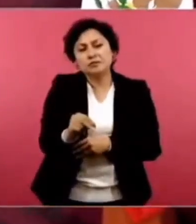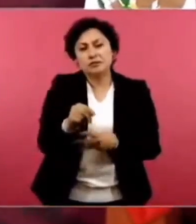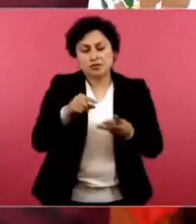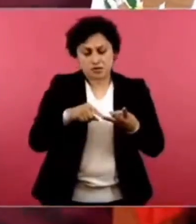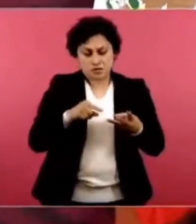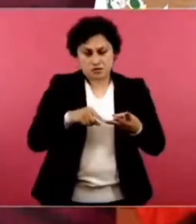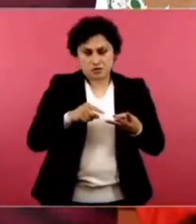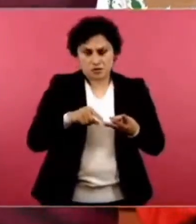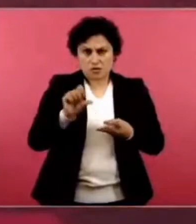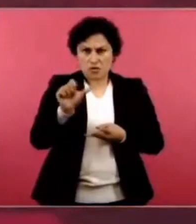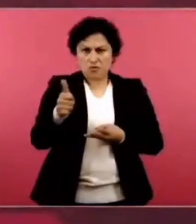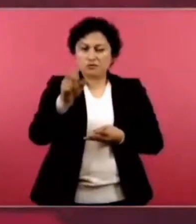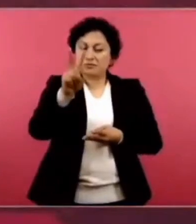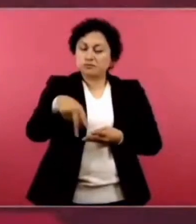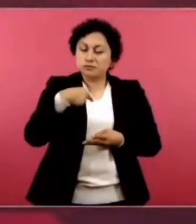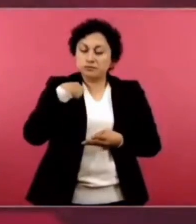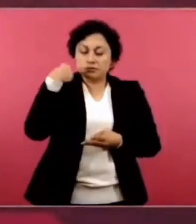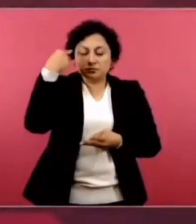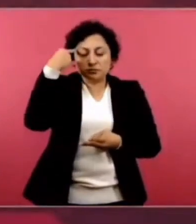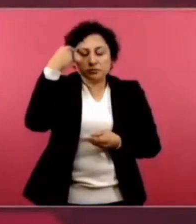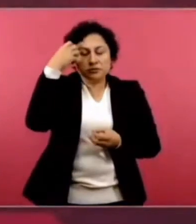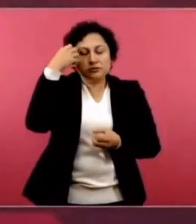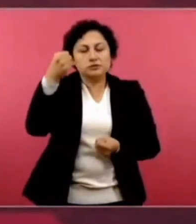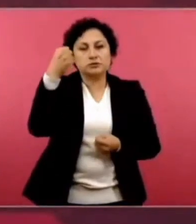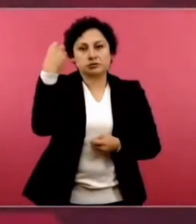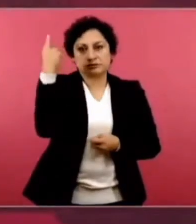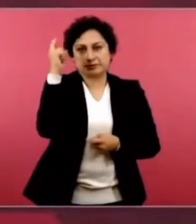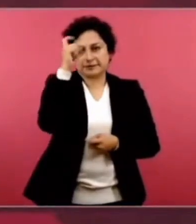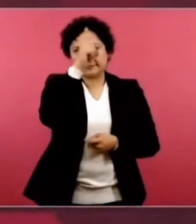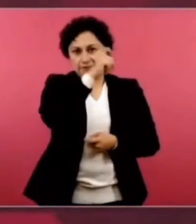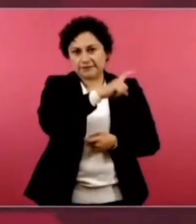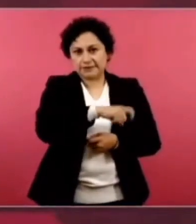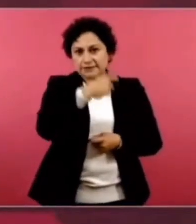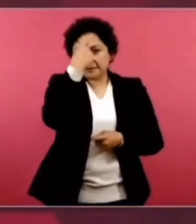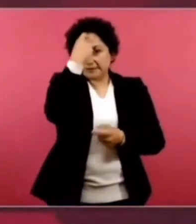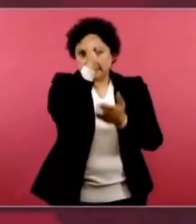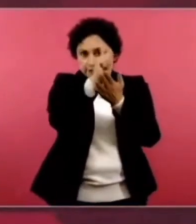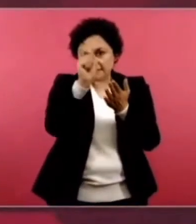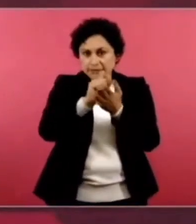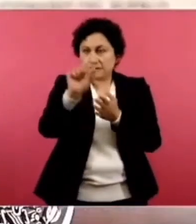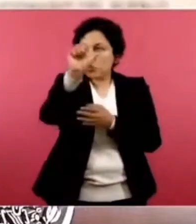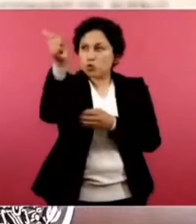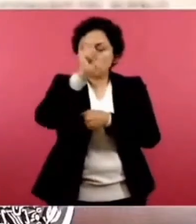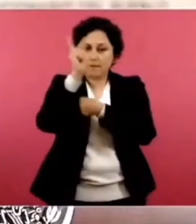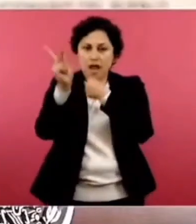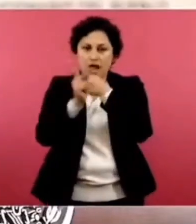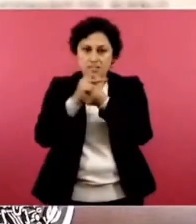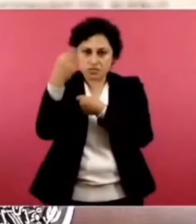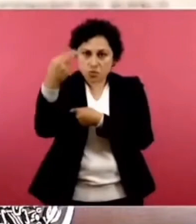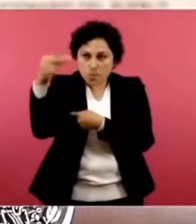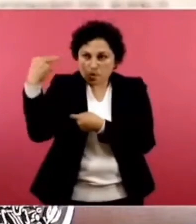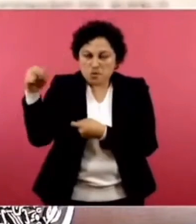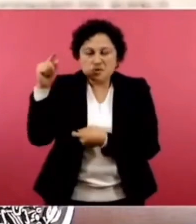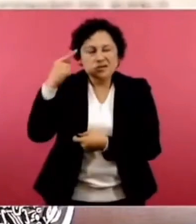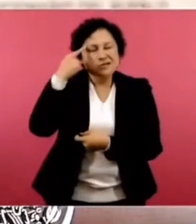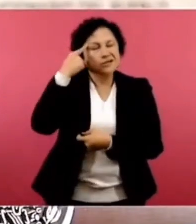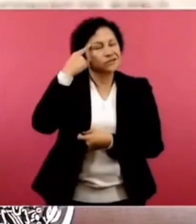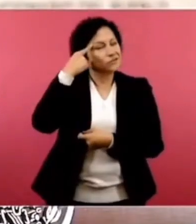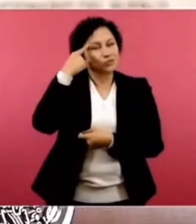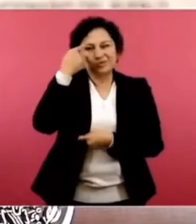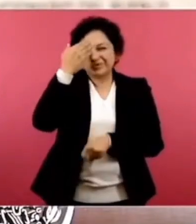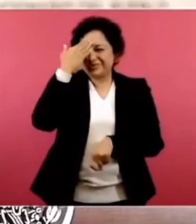sino porque siempre me ha costado trabajo recordar los nombres de los autores extranjeros. Hay un autor